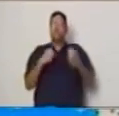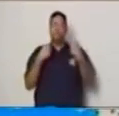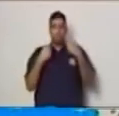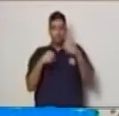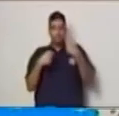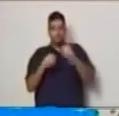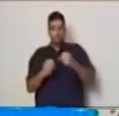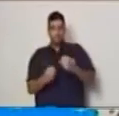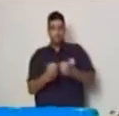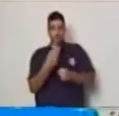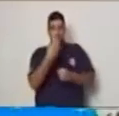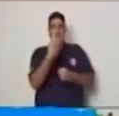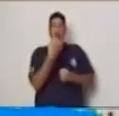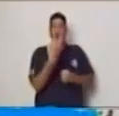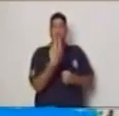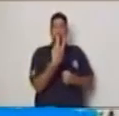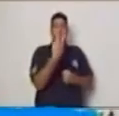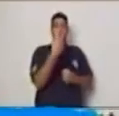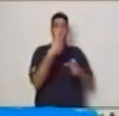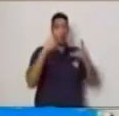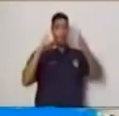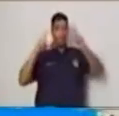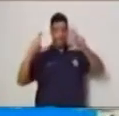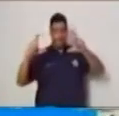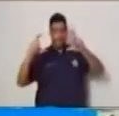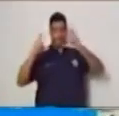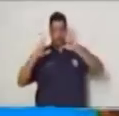ordenados